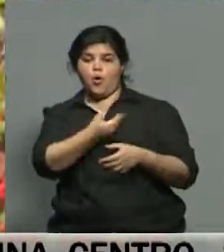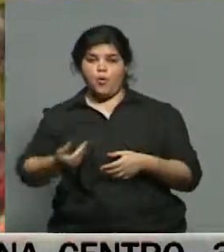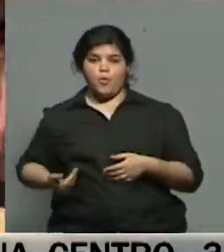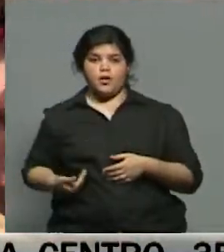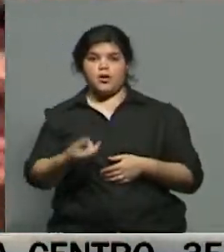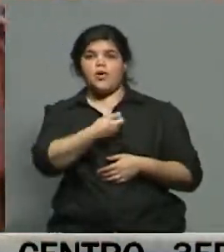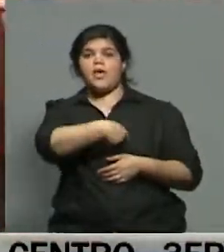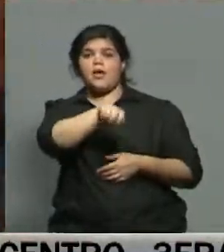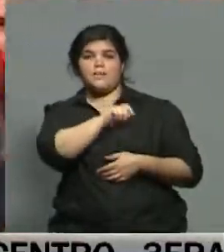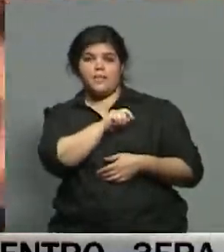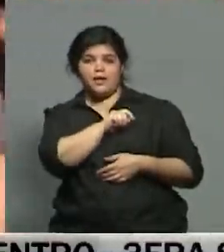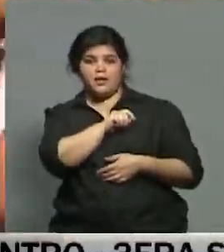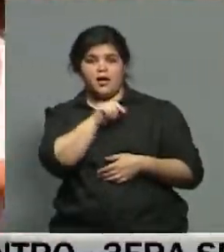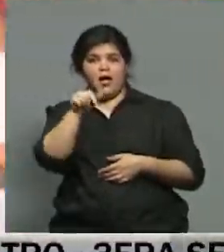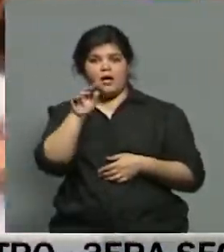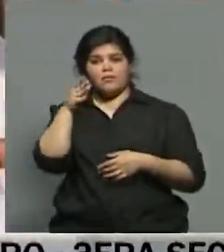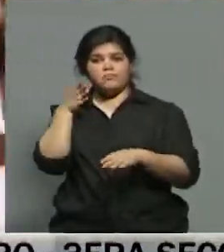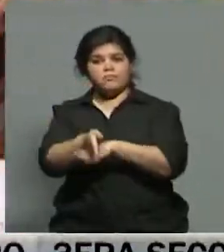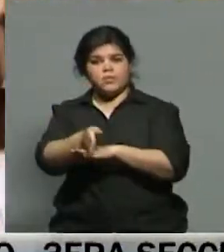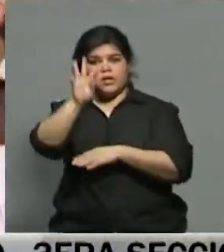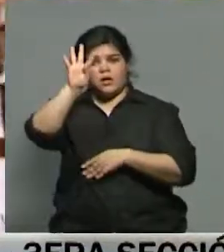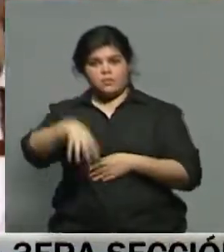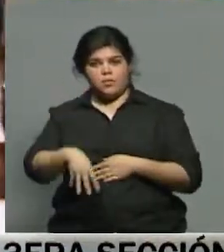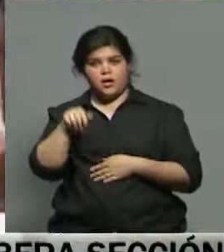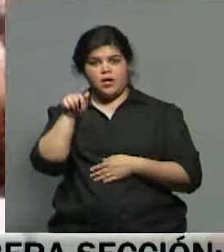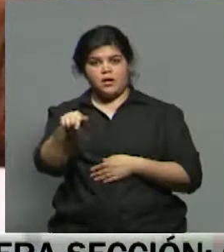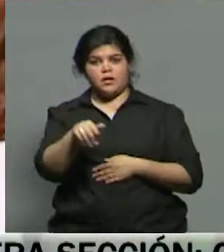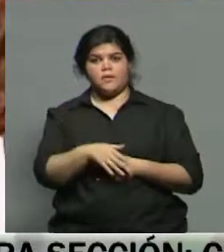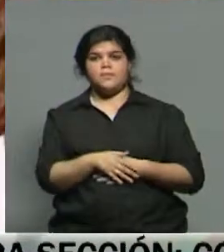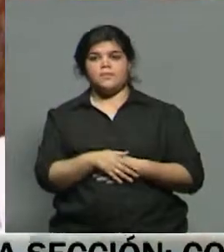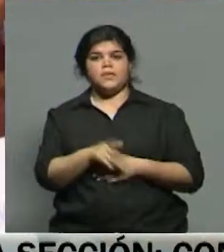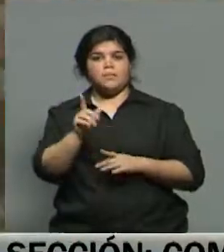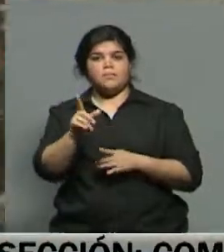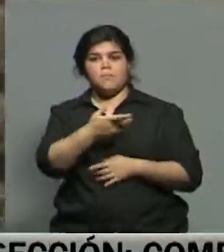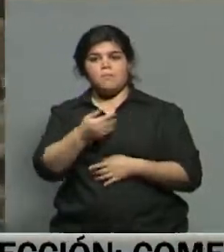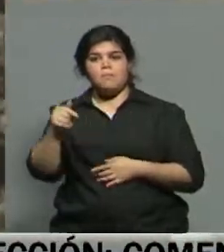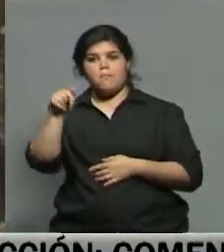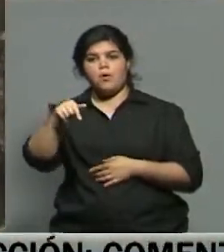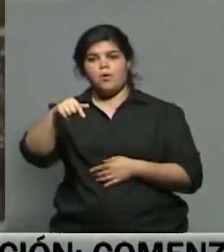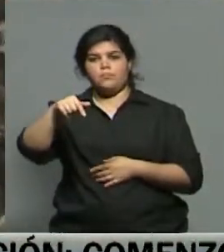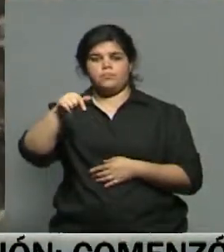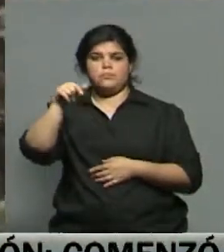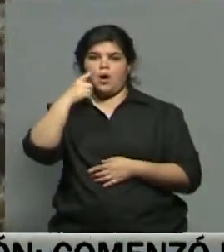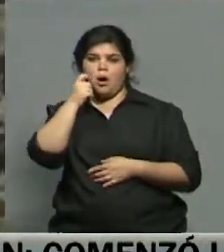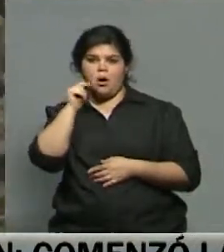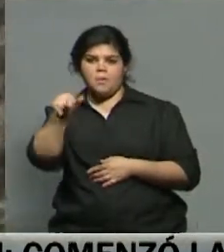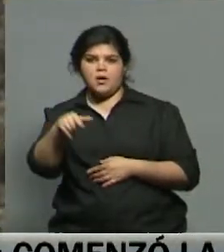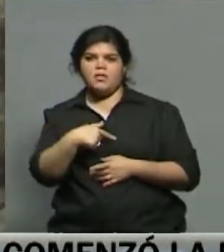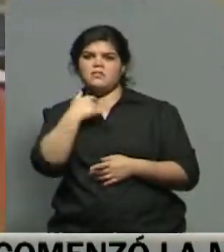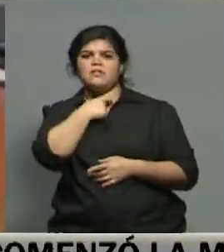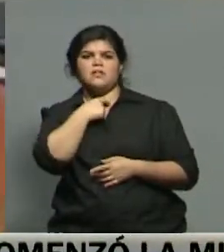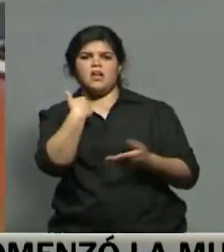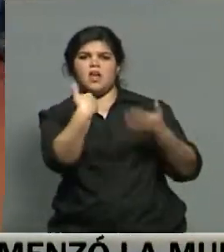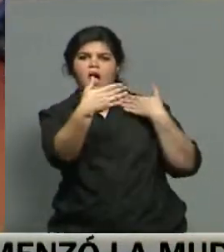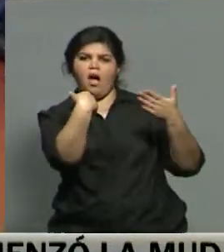quirúrgica en Cataluña. Puigdemont insiste en su oferta de diálogo porque él dice que es sincera,